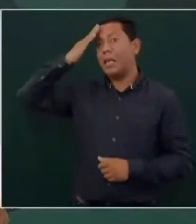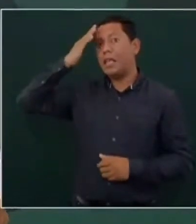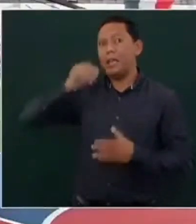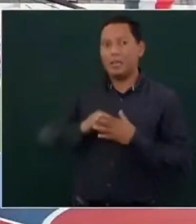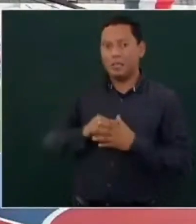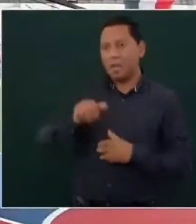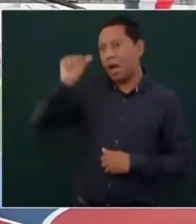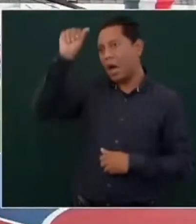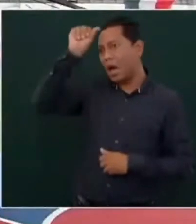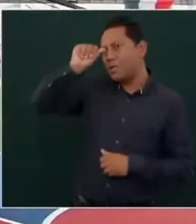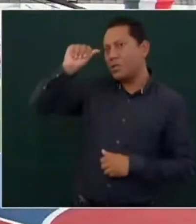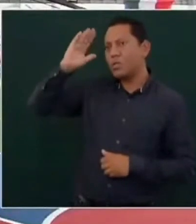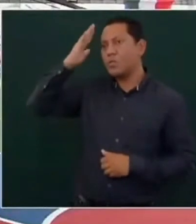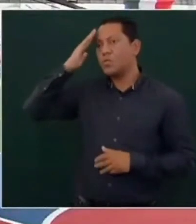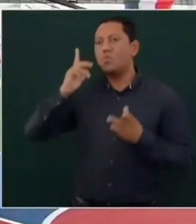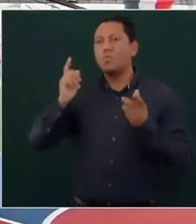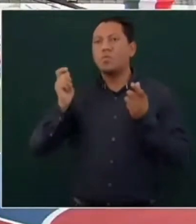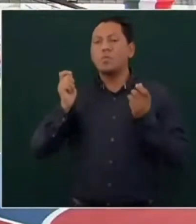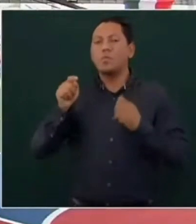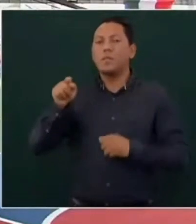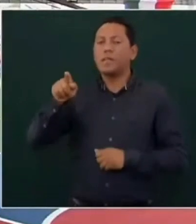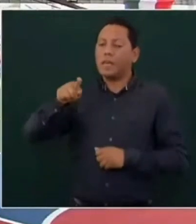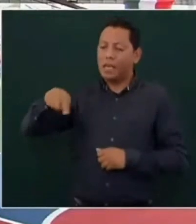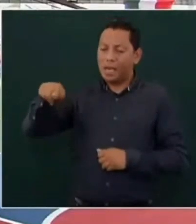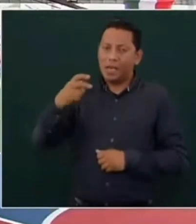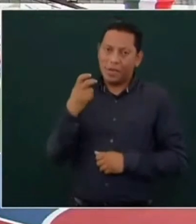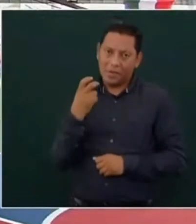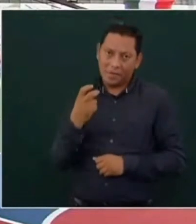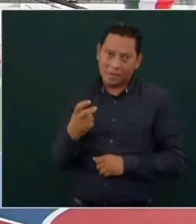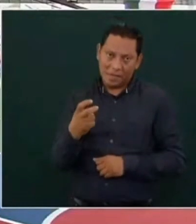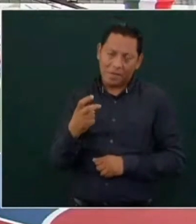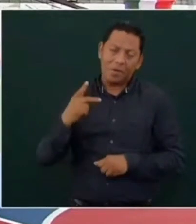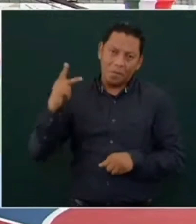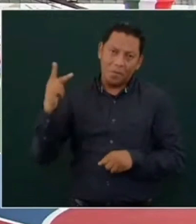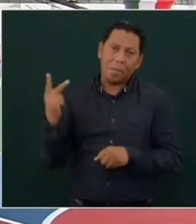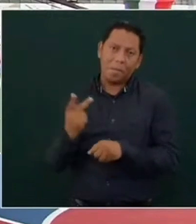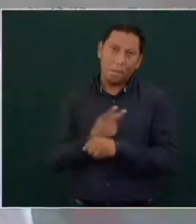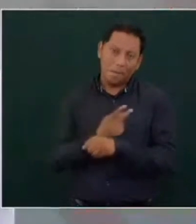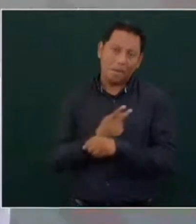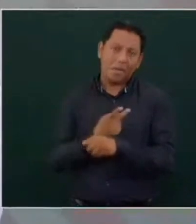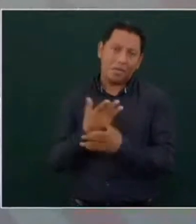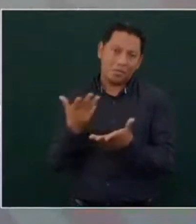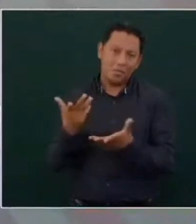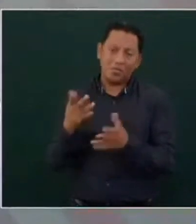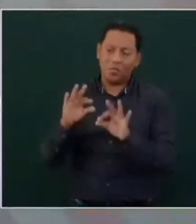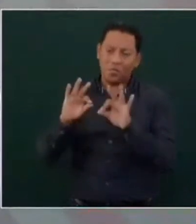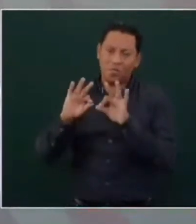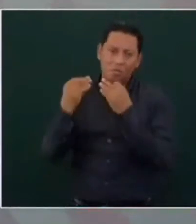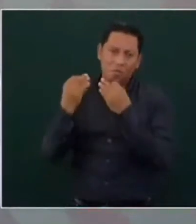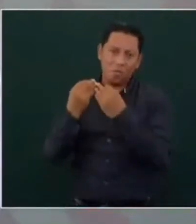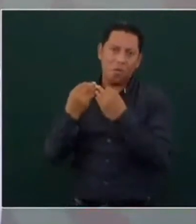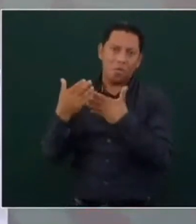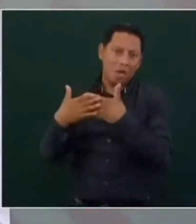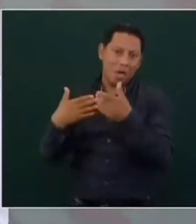es que se convirtió también en un modo de vida